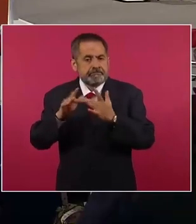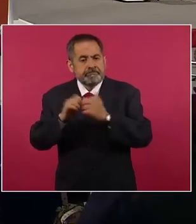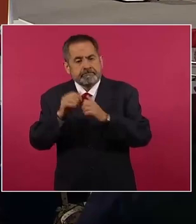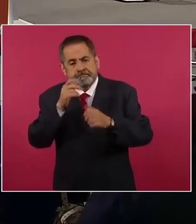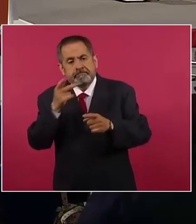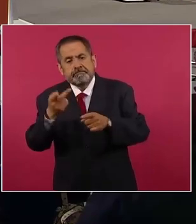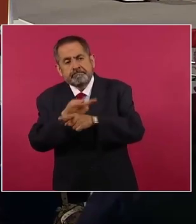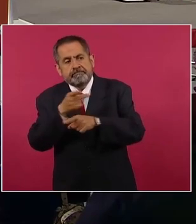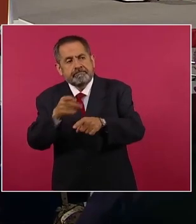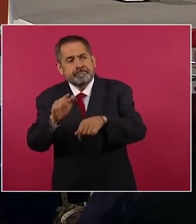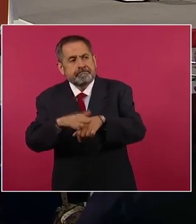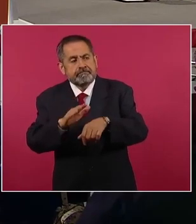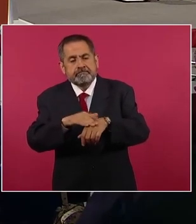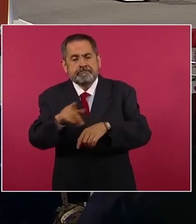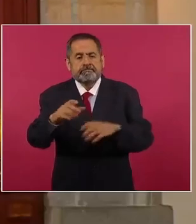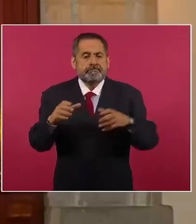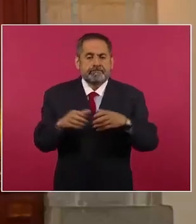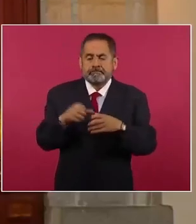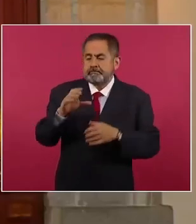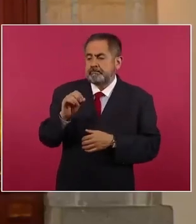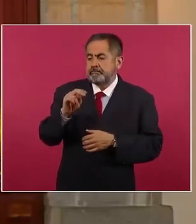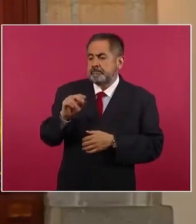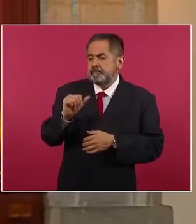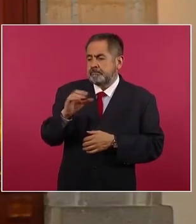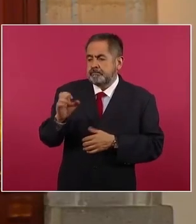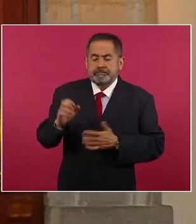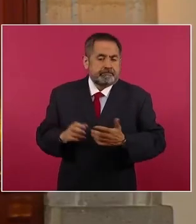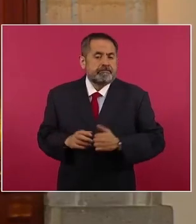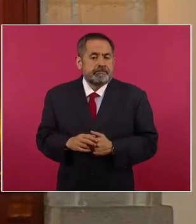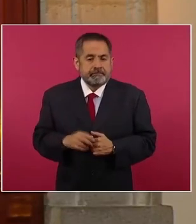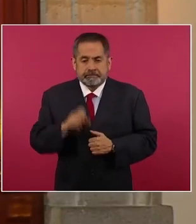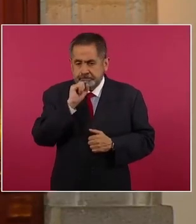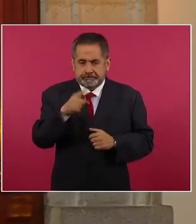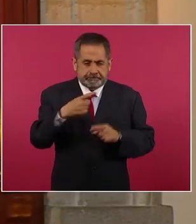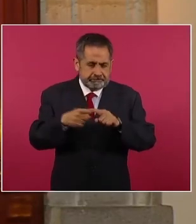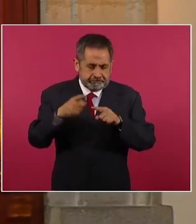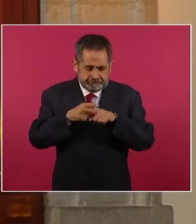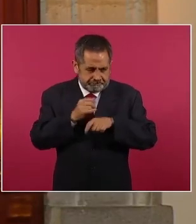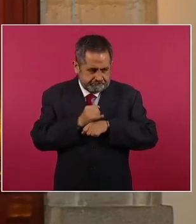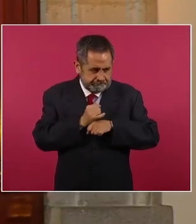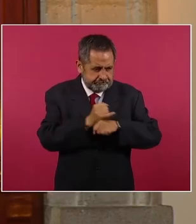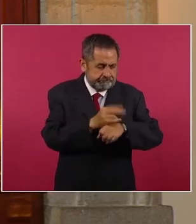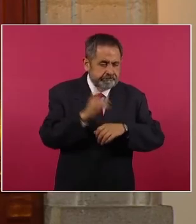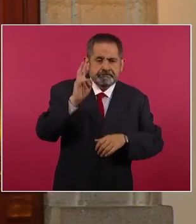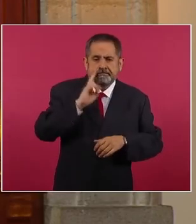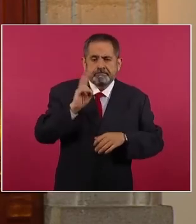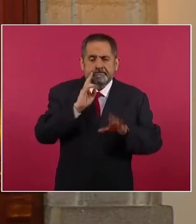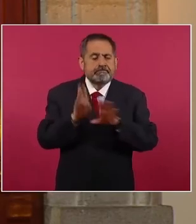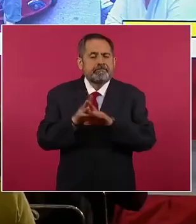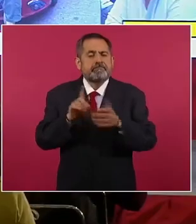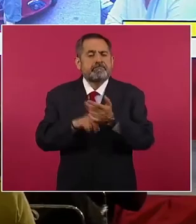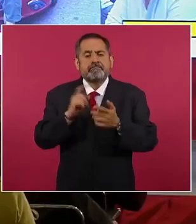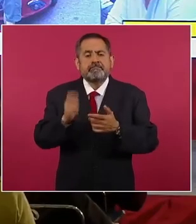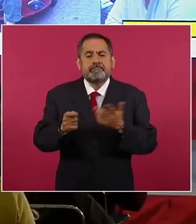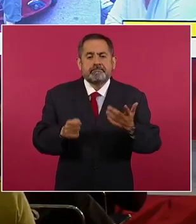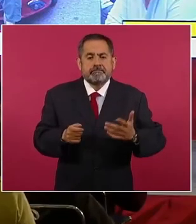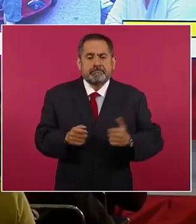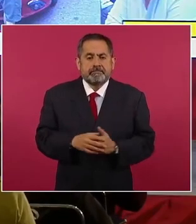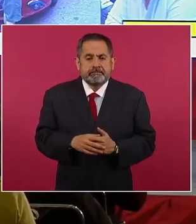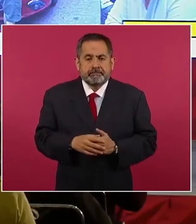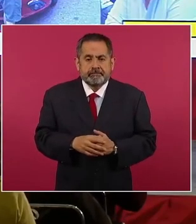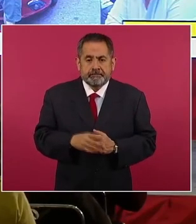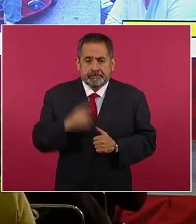un grupo de apoyo de la CONACE. Hay diferentes líneas de investigación. Señalar como antecedente que